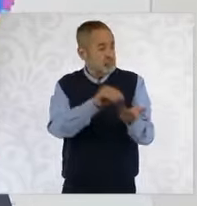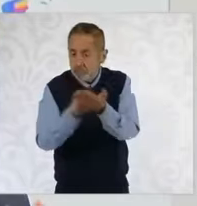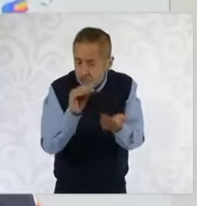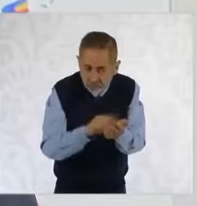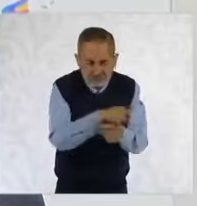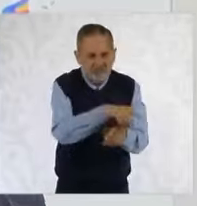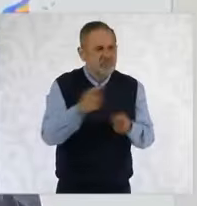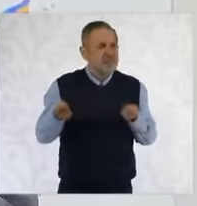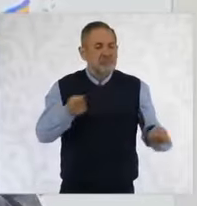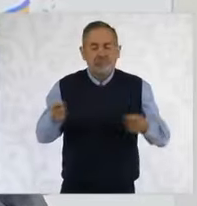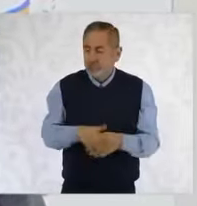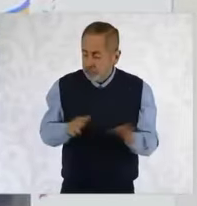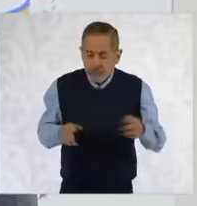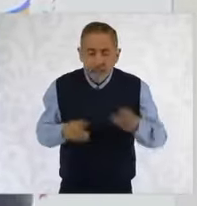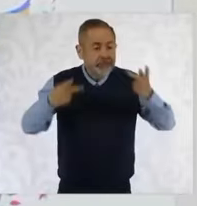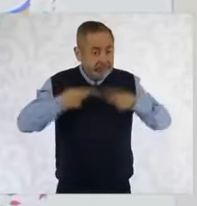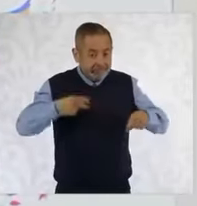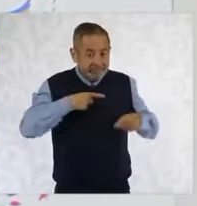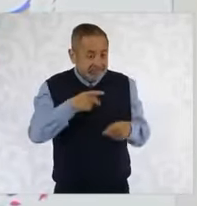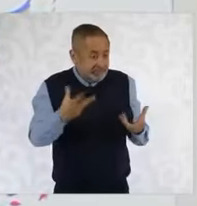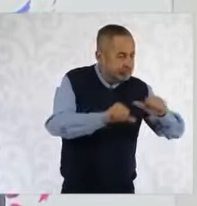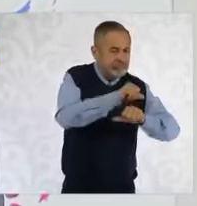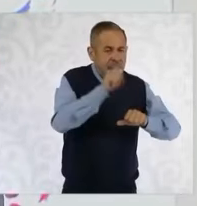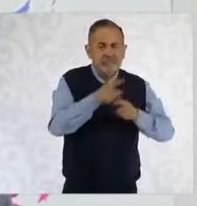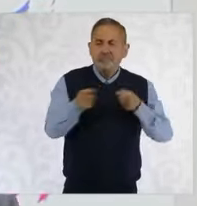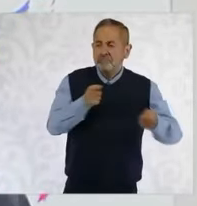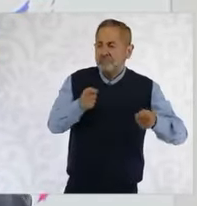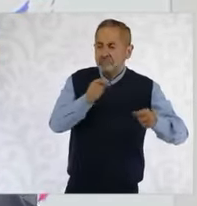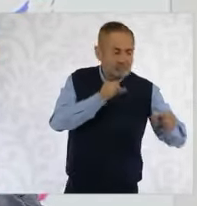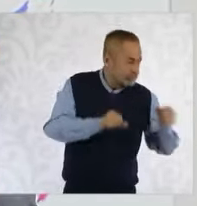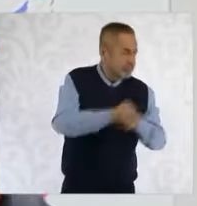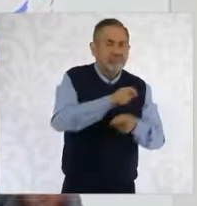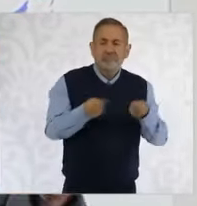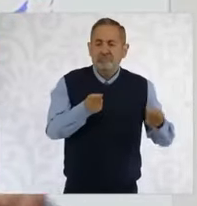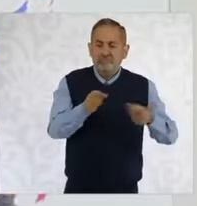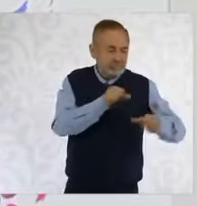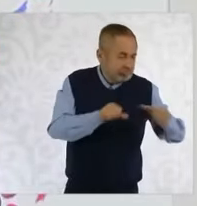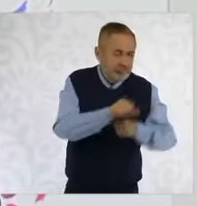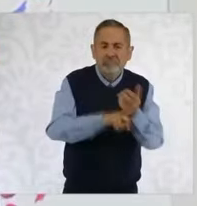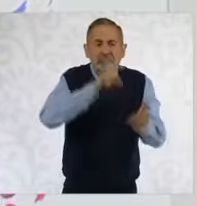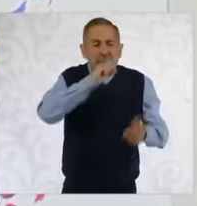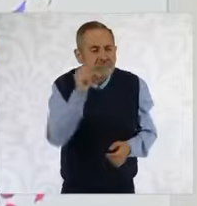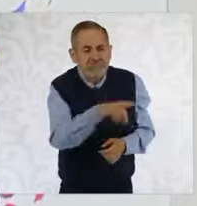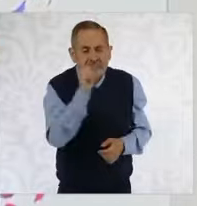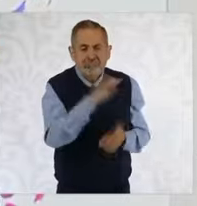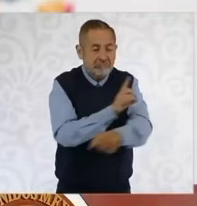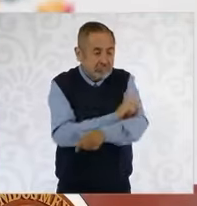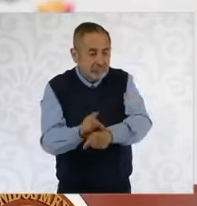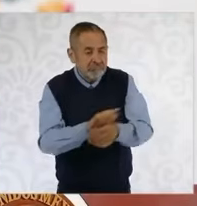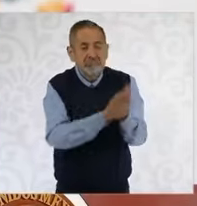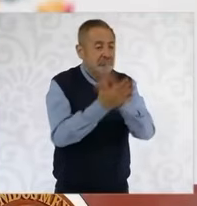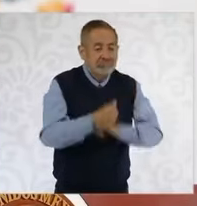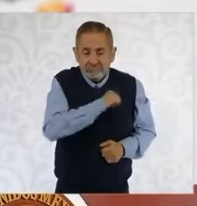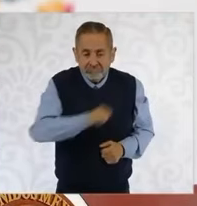Benito Juárez. Y personas que ocuparon el mismo puesto durante años, desde las delegaciones hasta las alcaldías.